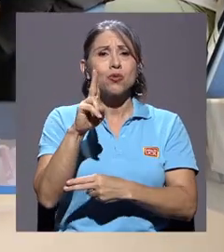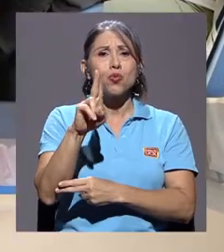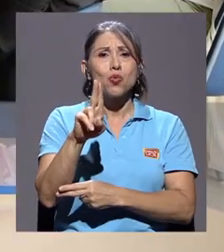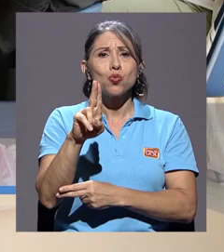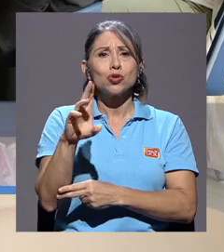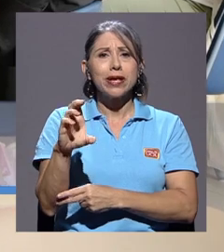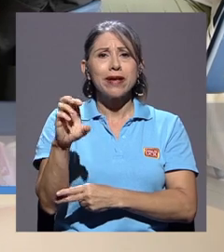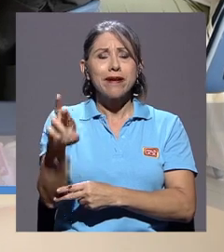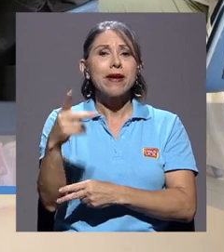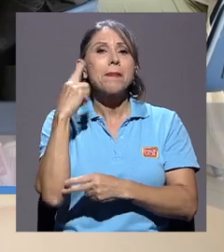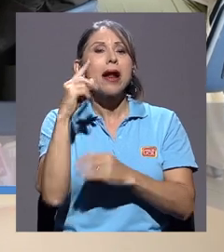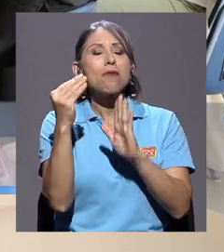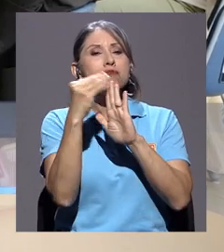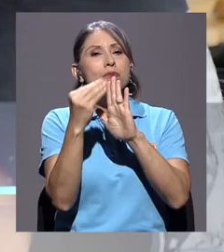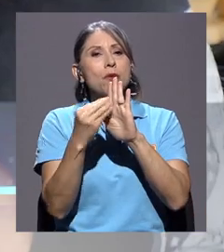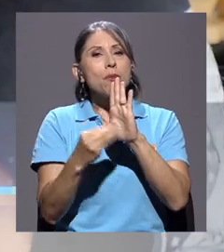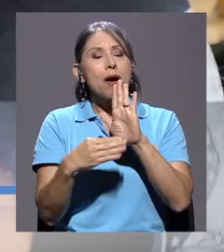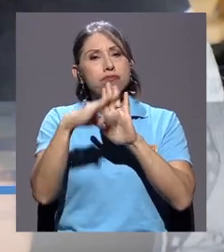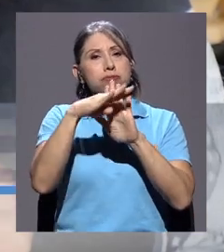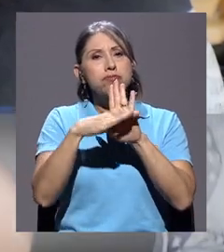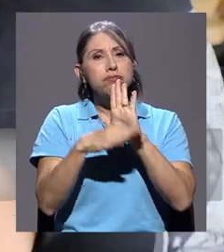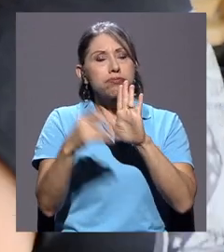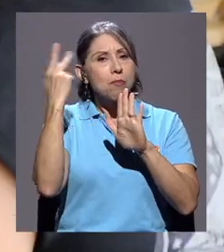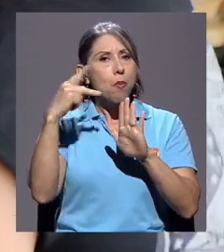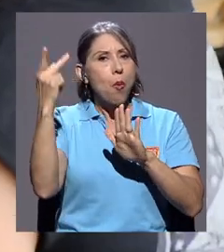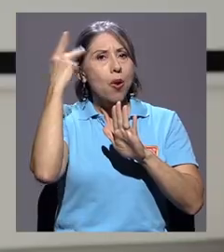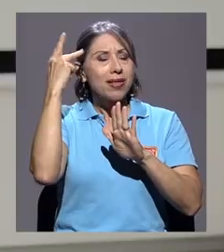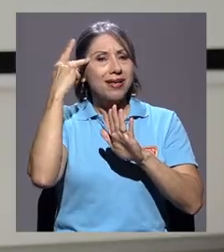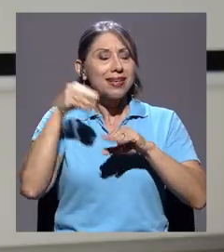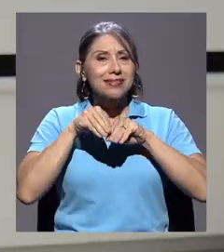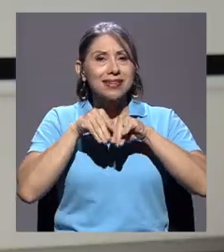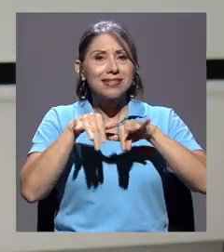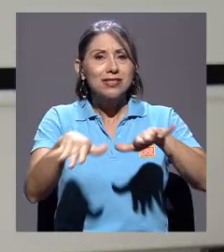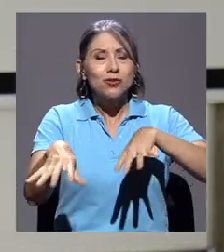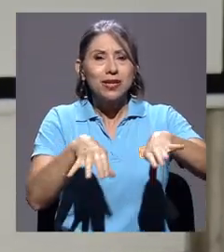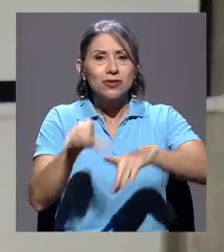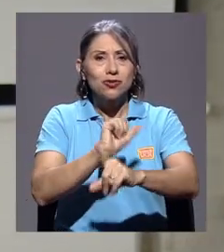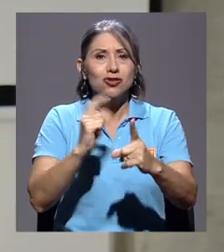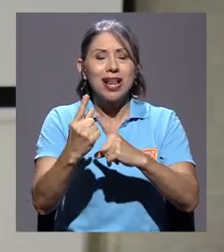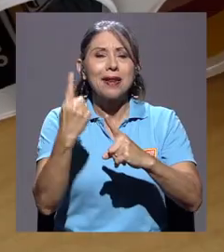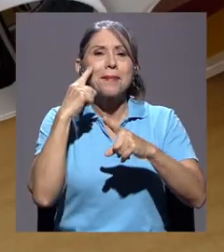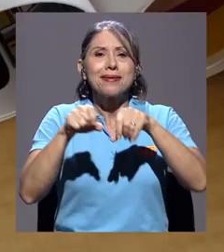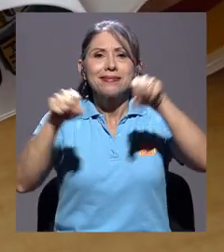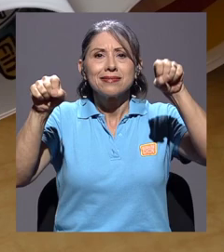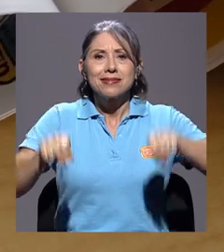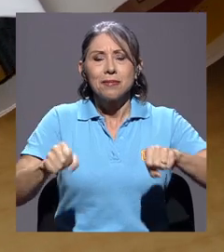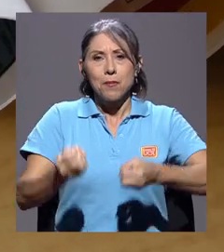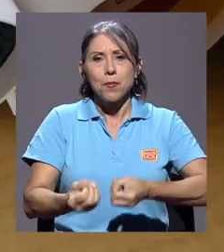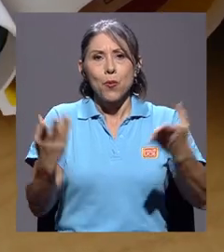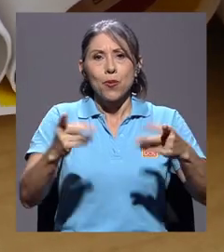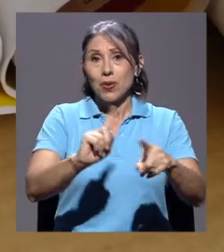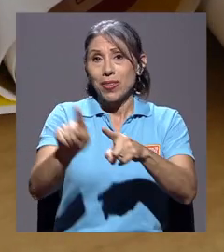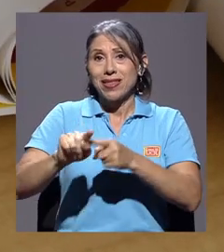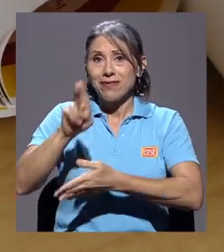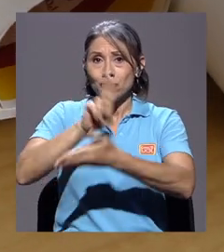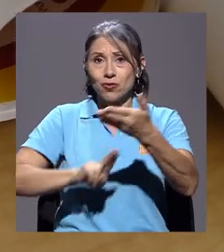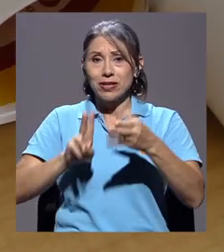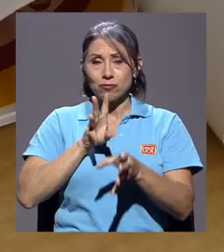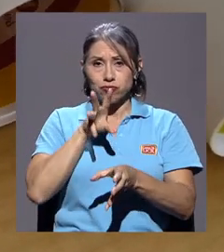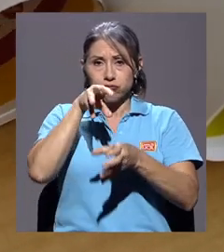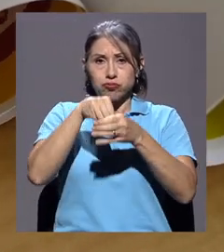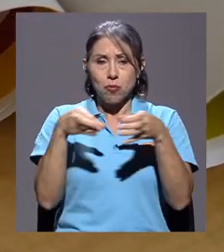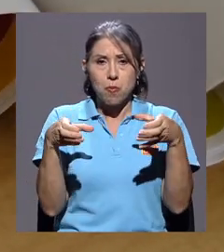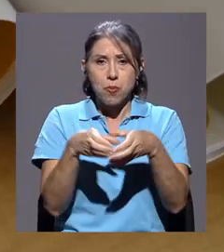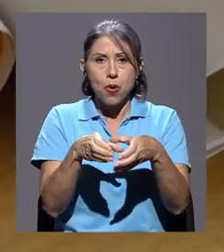expectativa de elaborar políticas de extensión y acción social para el sistema público de las universidades que conforman